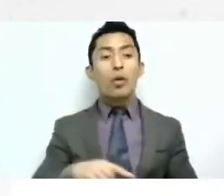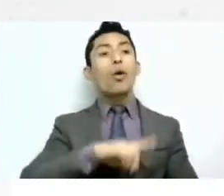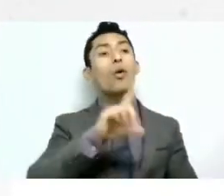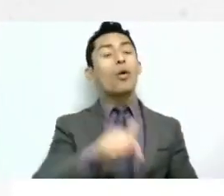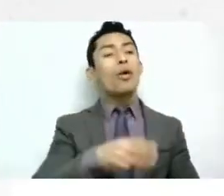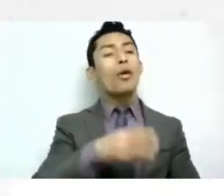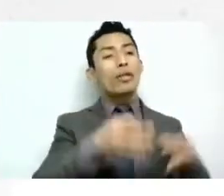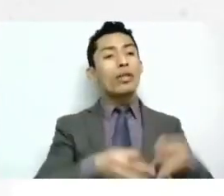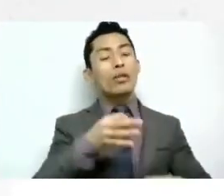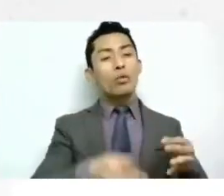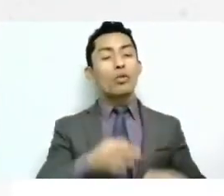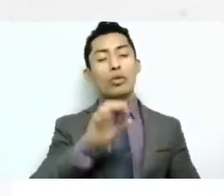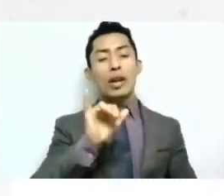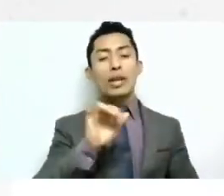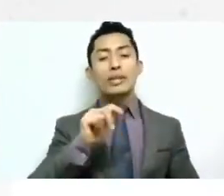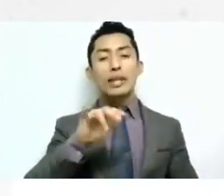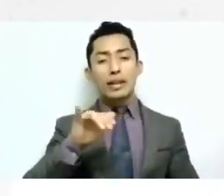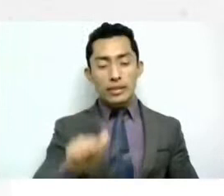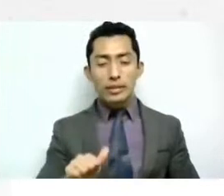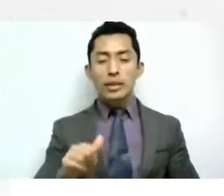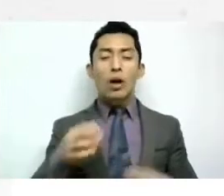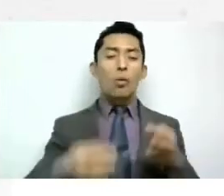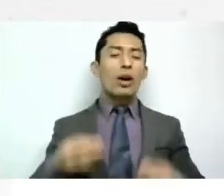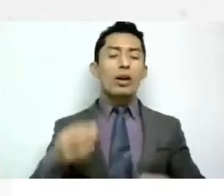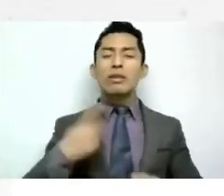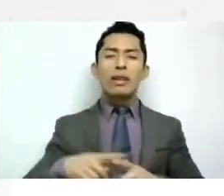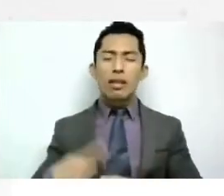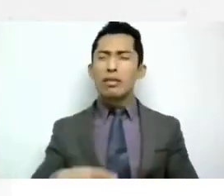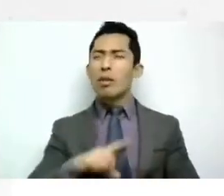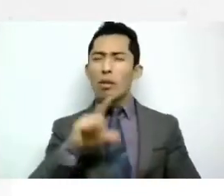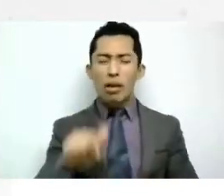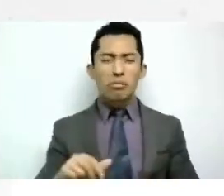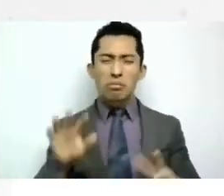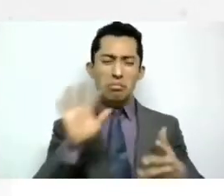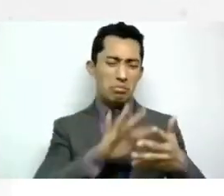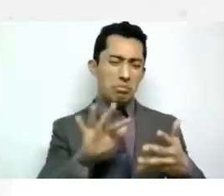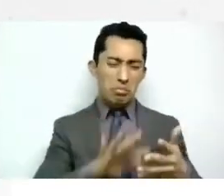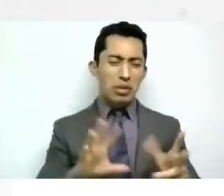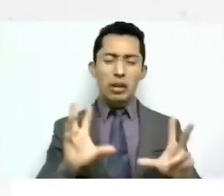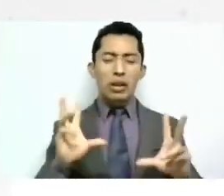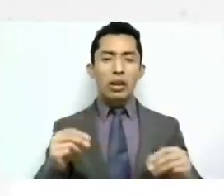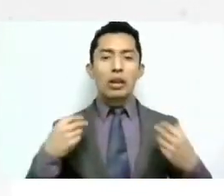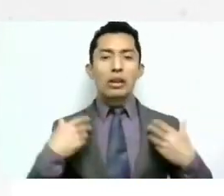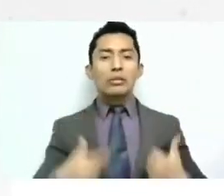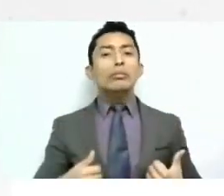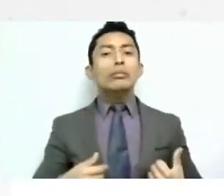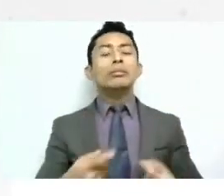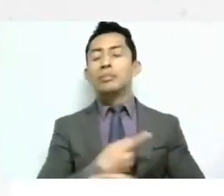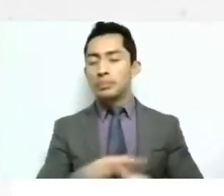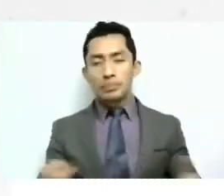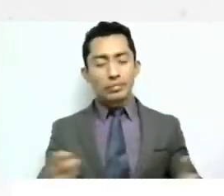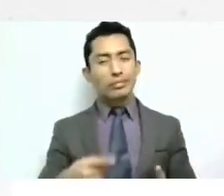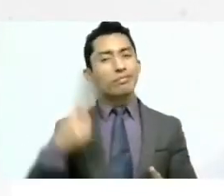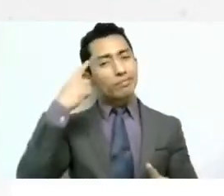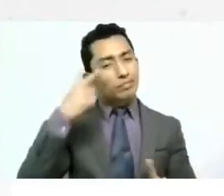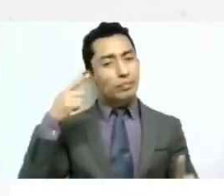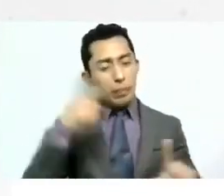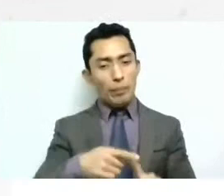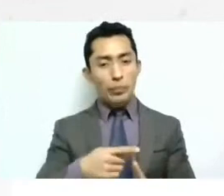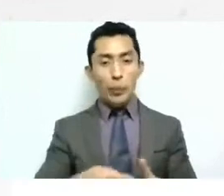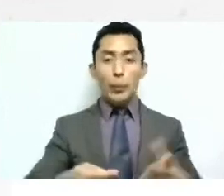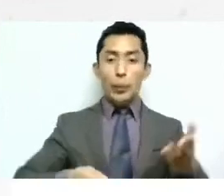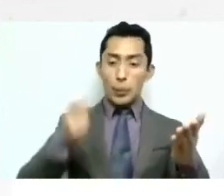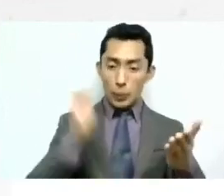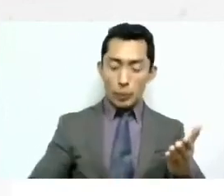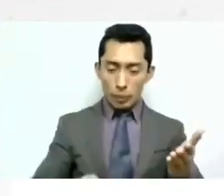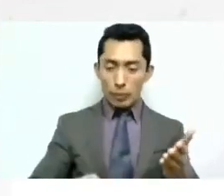instancia de jueces y no se entiende qué fue lo que pasó y creo que lo básico es no perder de vista que detrás de la sentencia hay